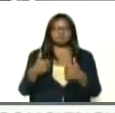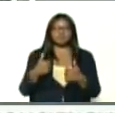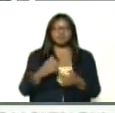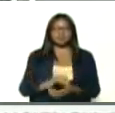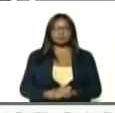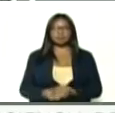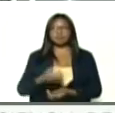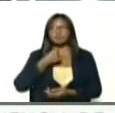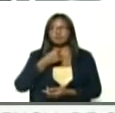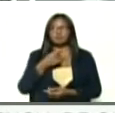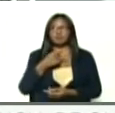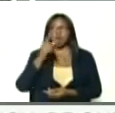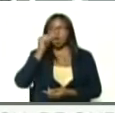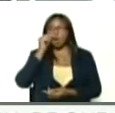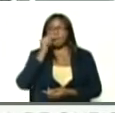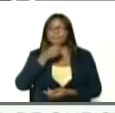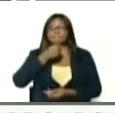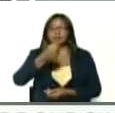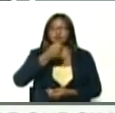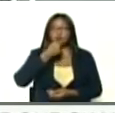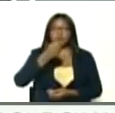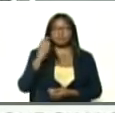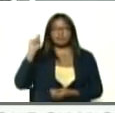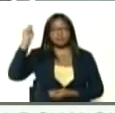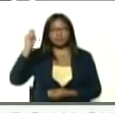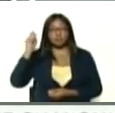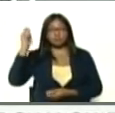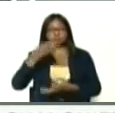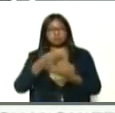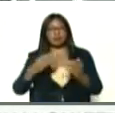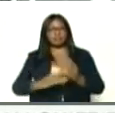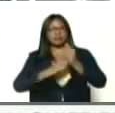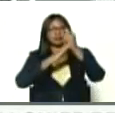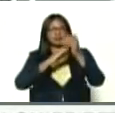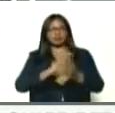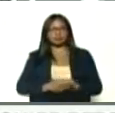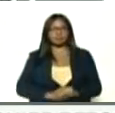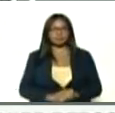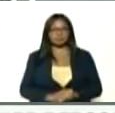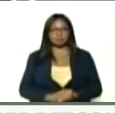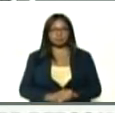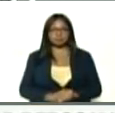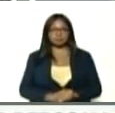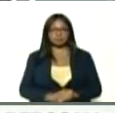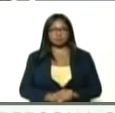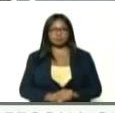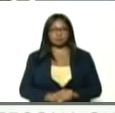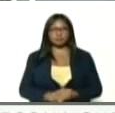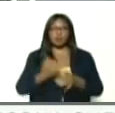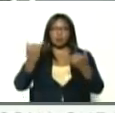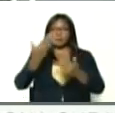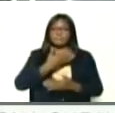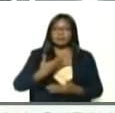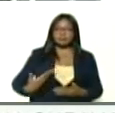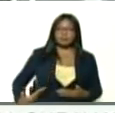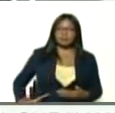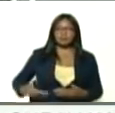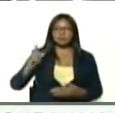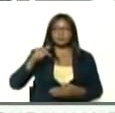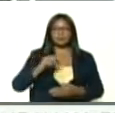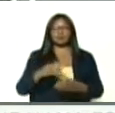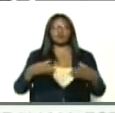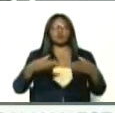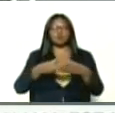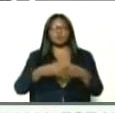Luis José, un muchacho, periodista, bueno, tremendo líder, y, ahora es presidente, de la